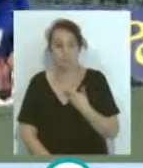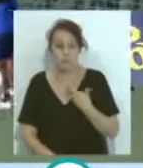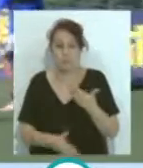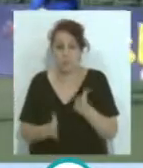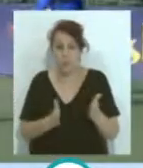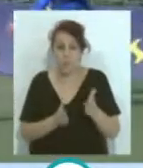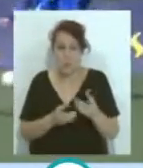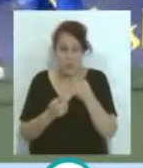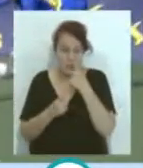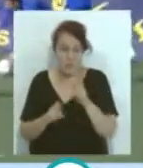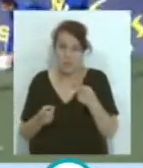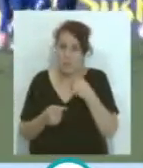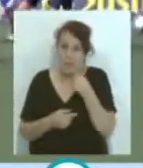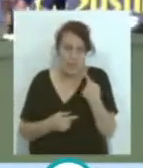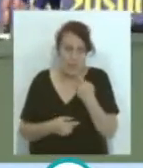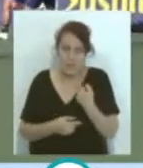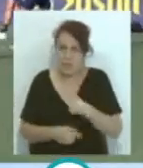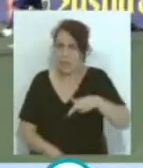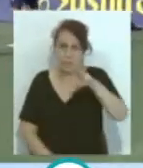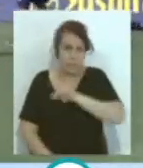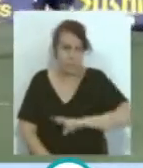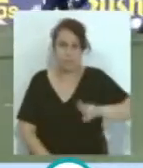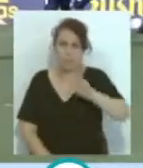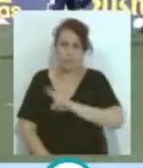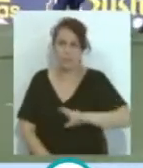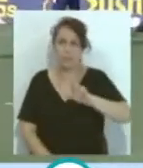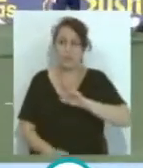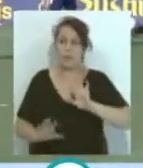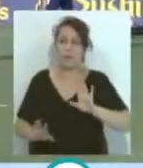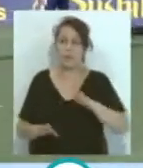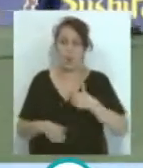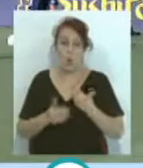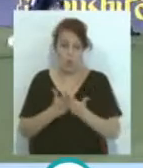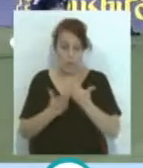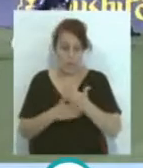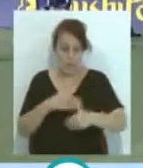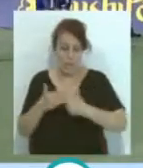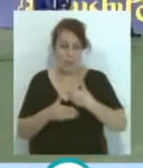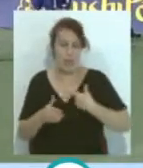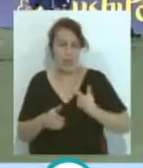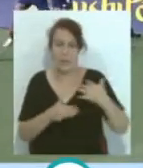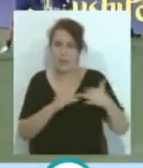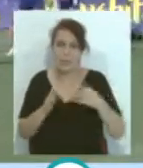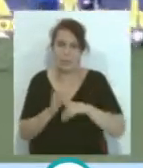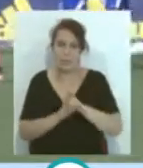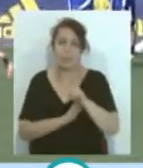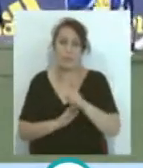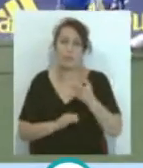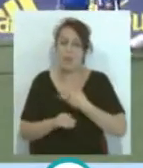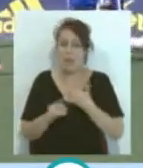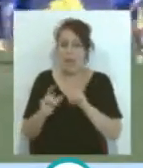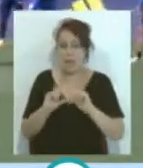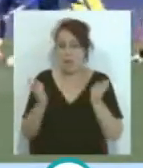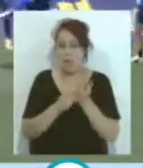falta... ...él lo dice continuamente... ...pero... ...el paso de las jornadas... ...el desarrollo de los partidos... ...y el rendimiento que ha ofrecido su